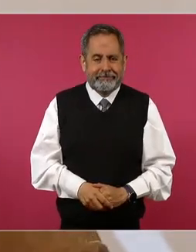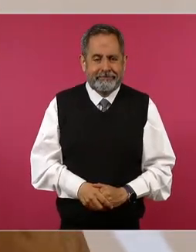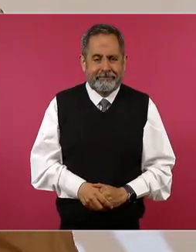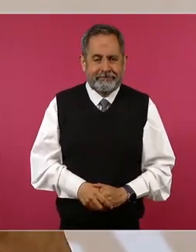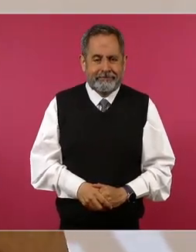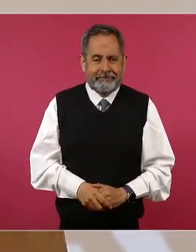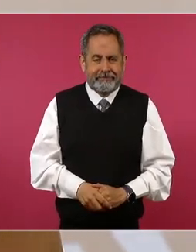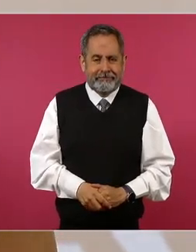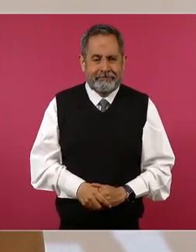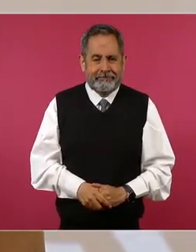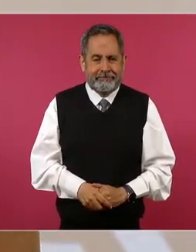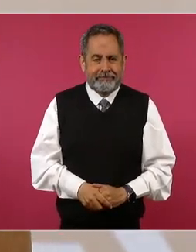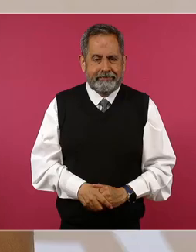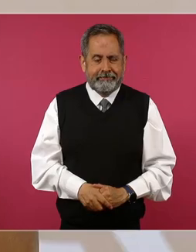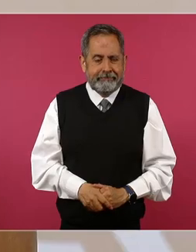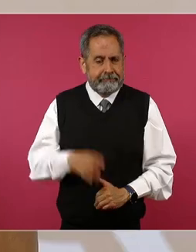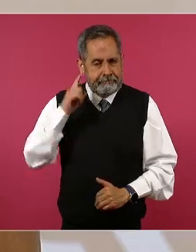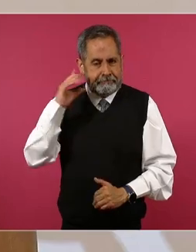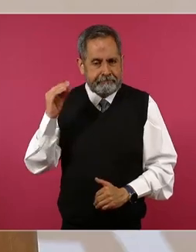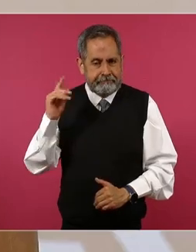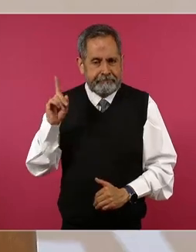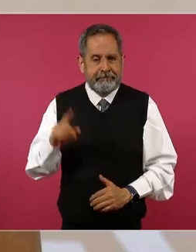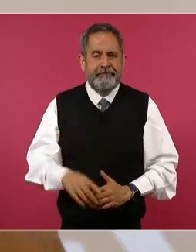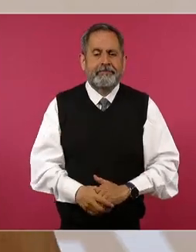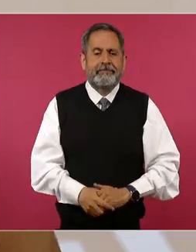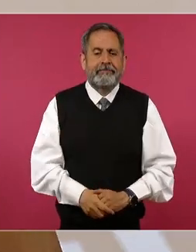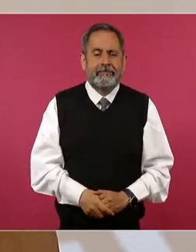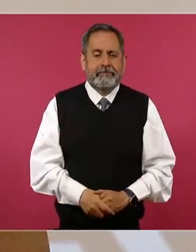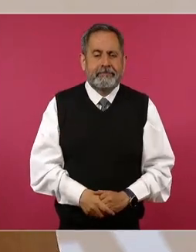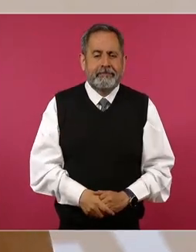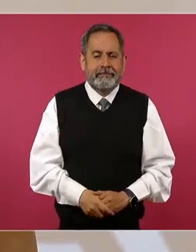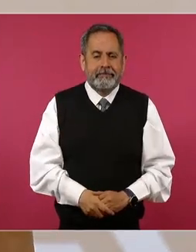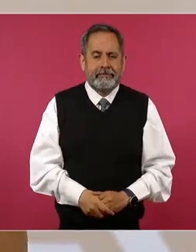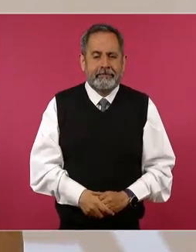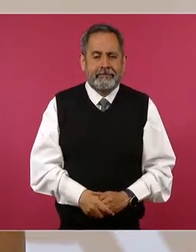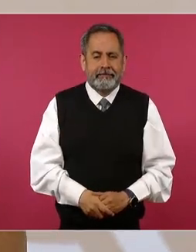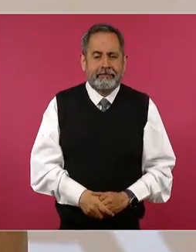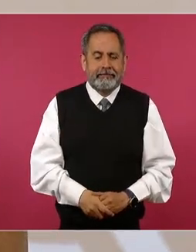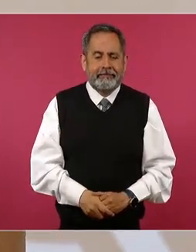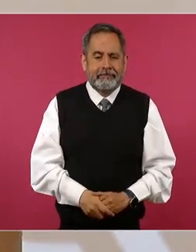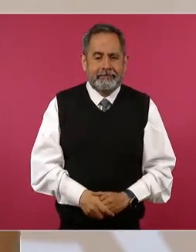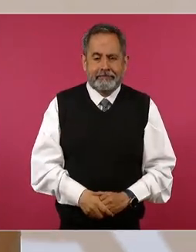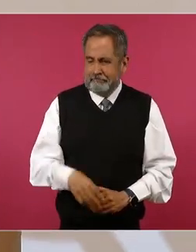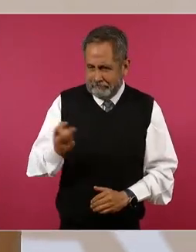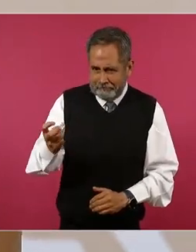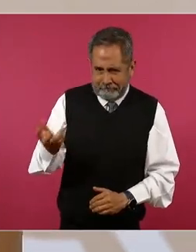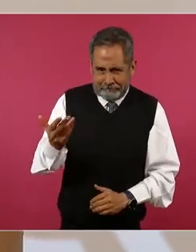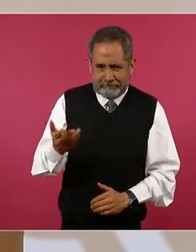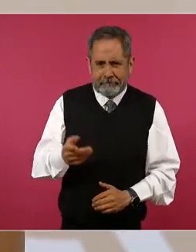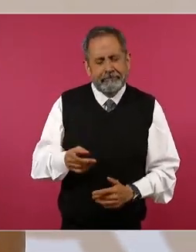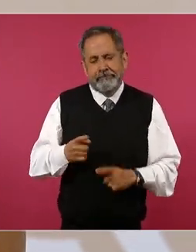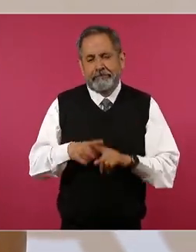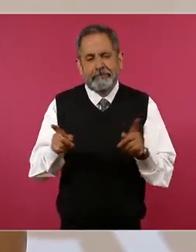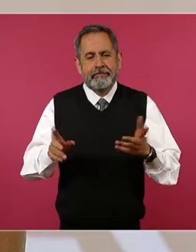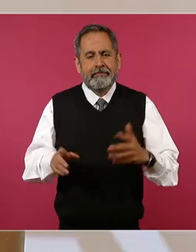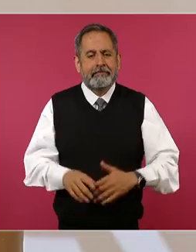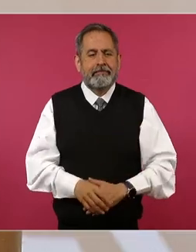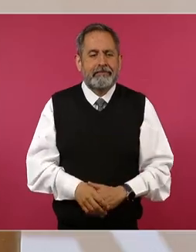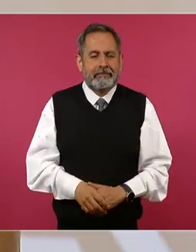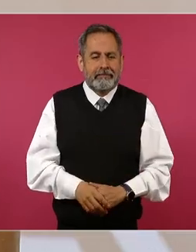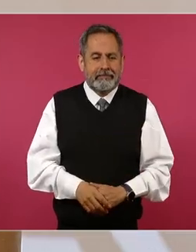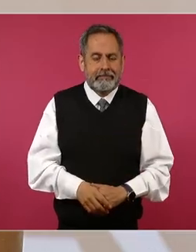saludar a las niñeras no es en desdoro eso sí eso pero no fue así porque estos